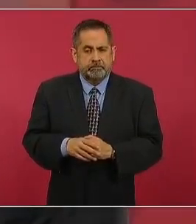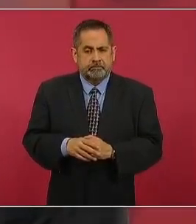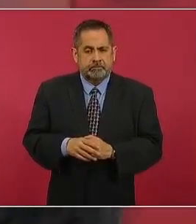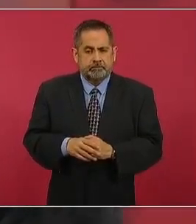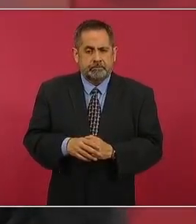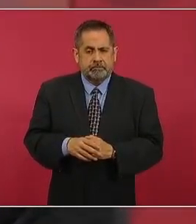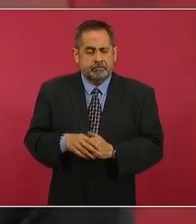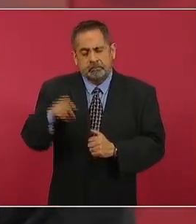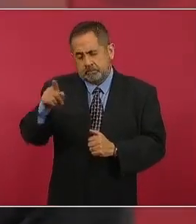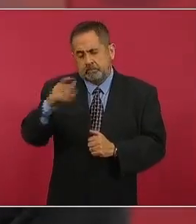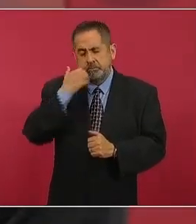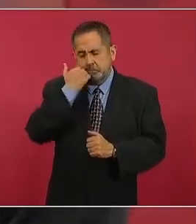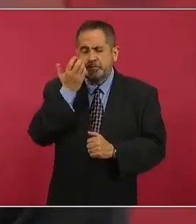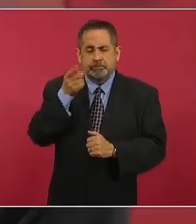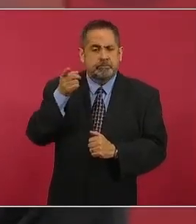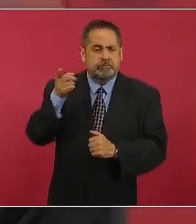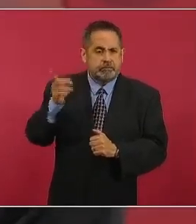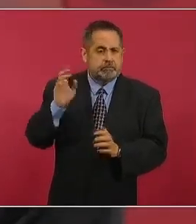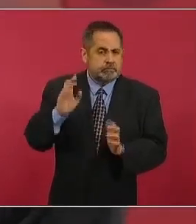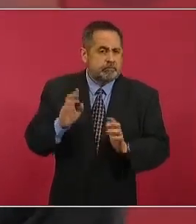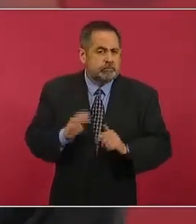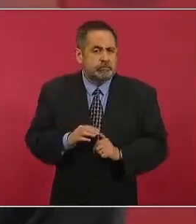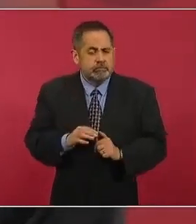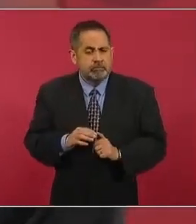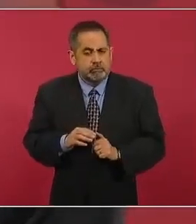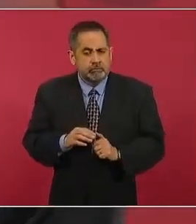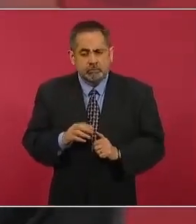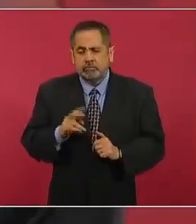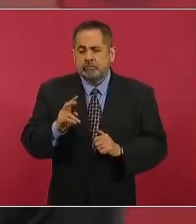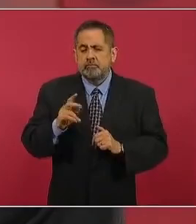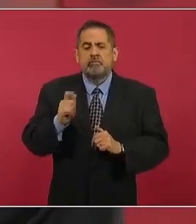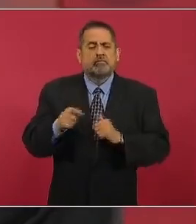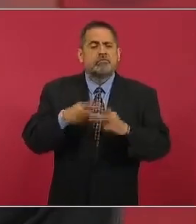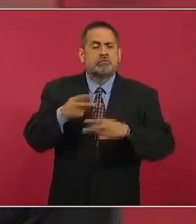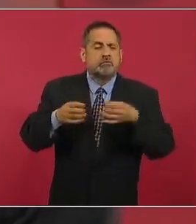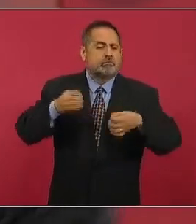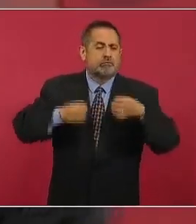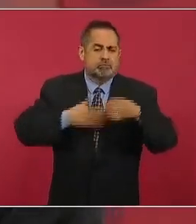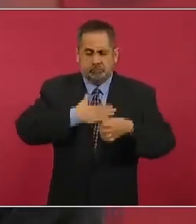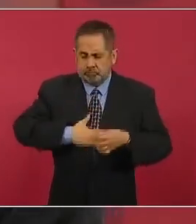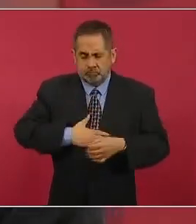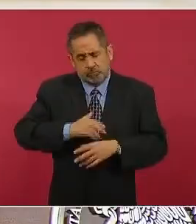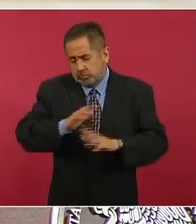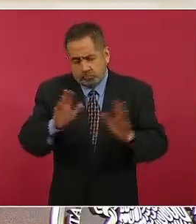quiere que se haga justicia